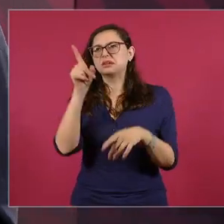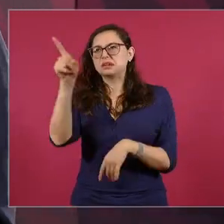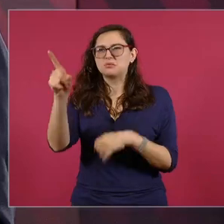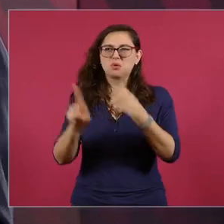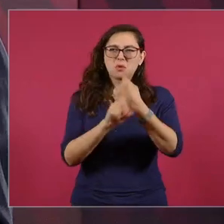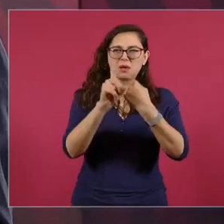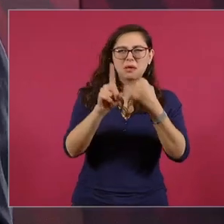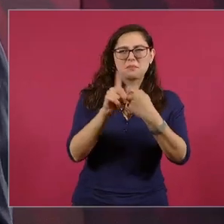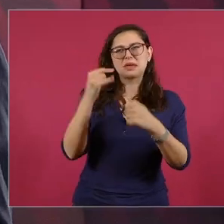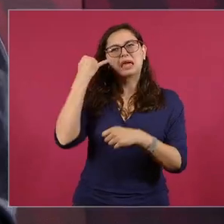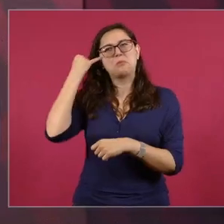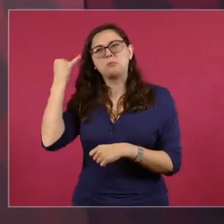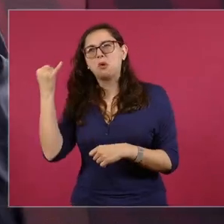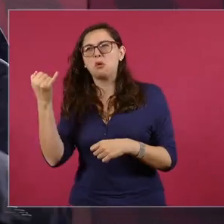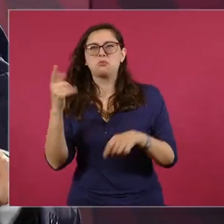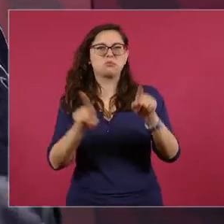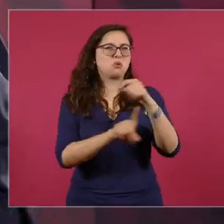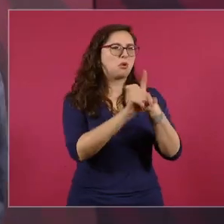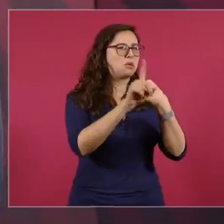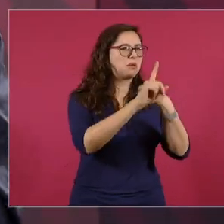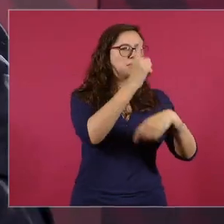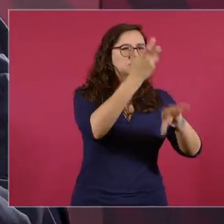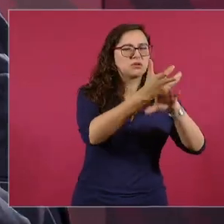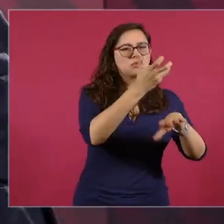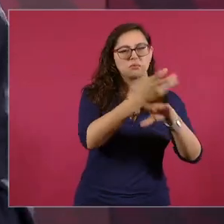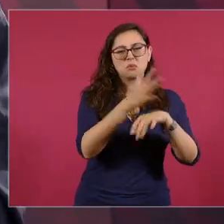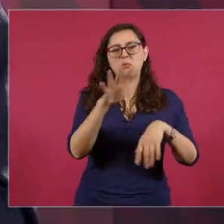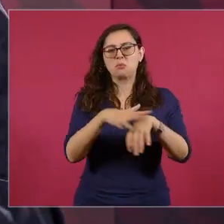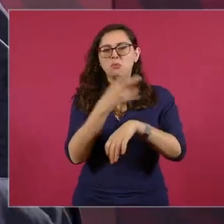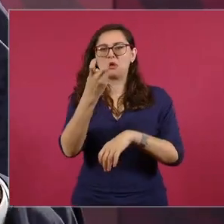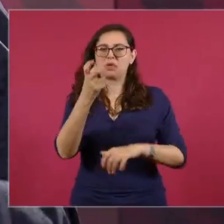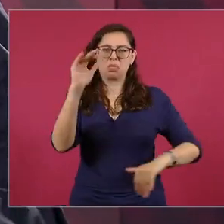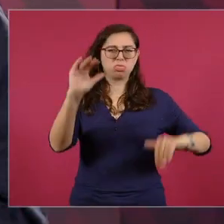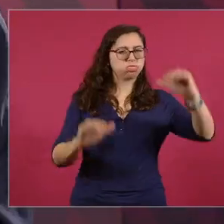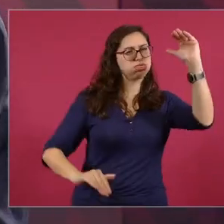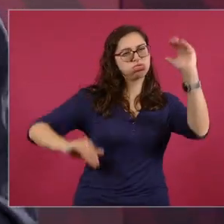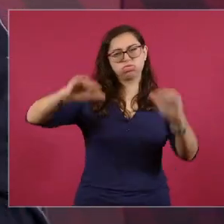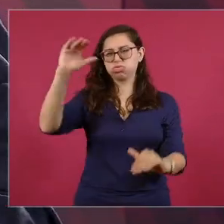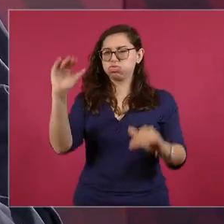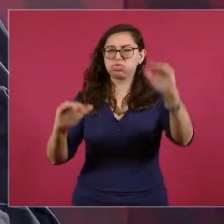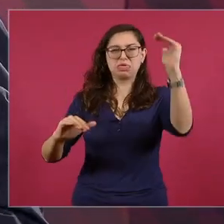Nada que ver con el Poder Judicial,